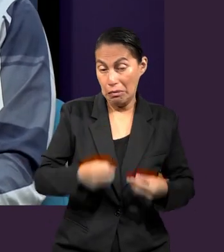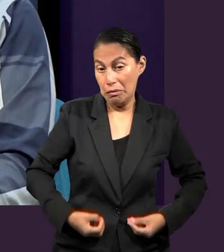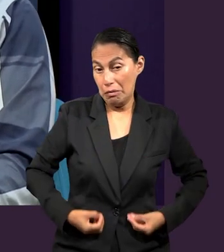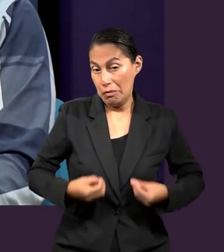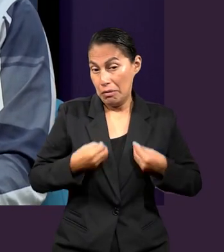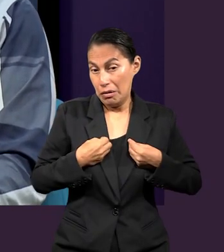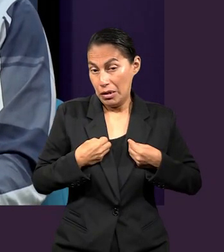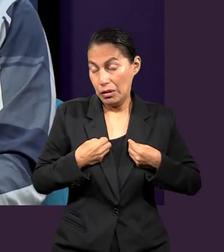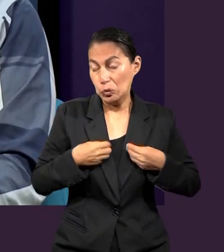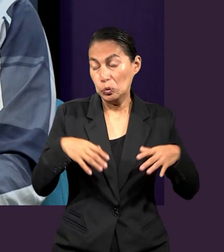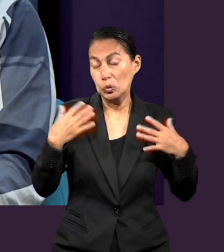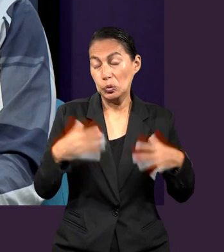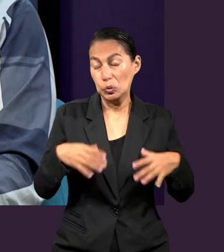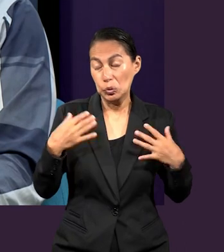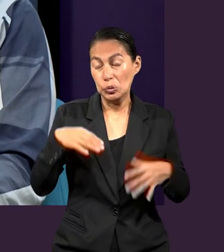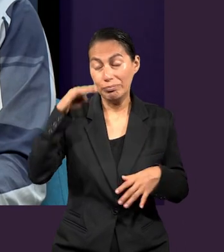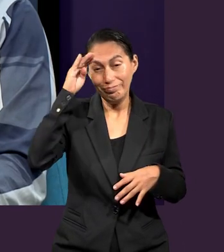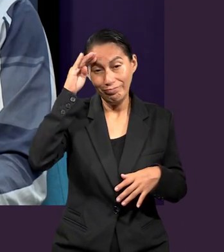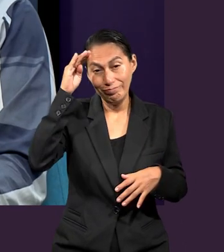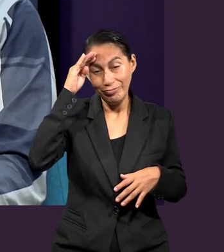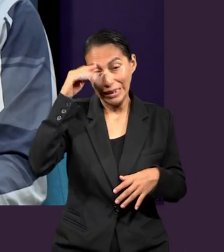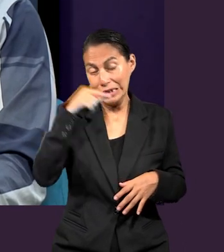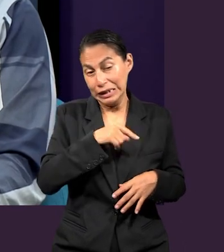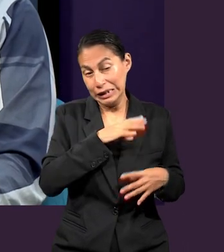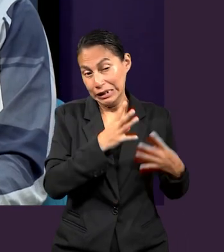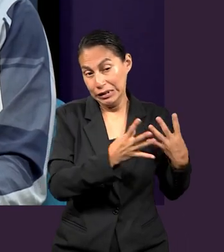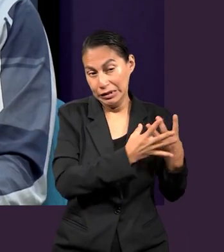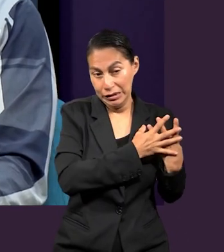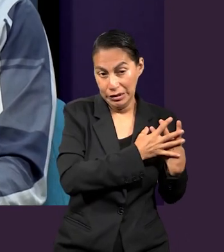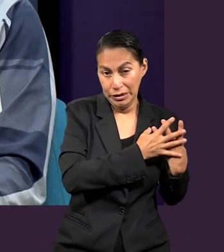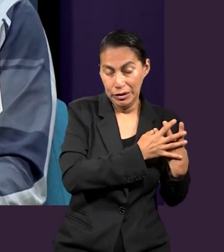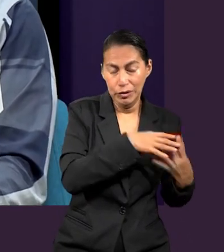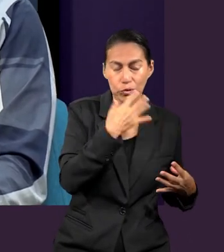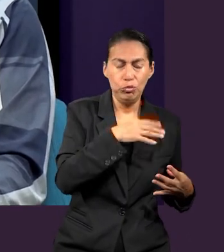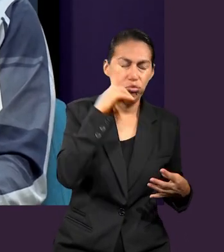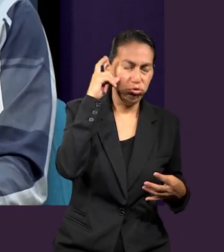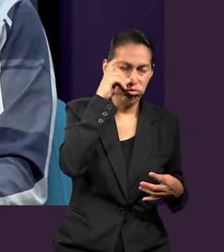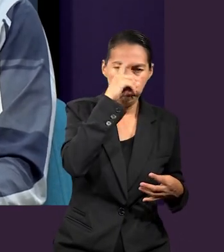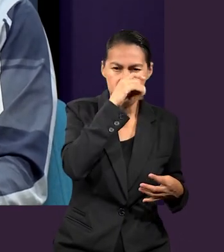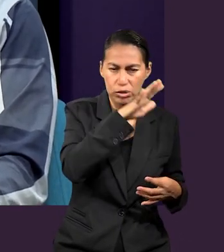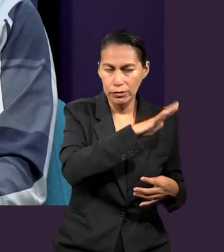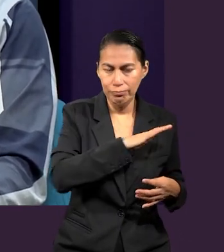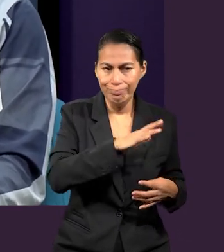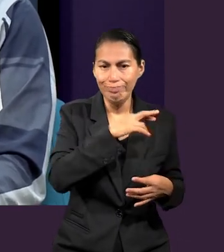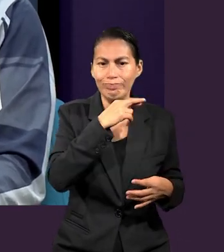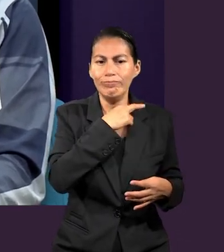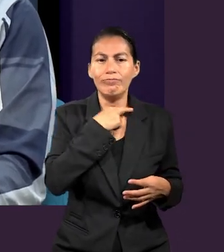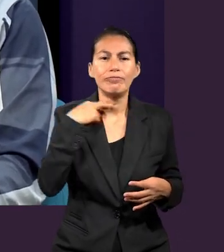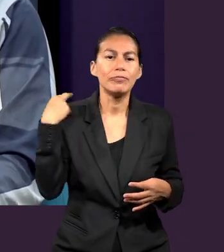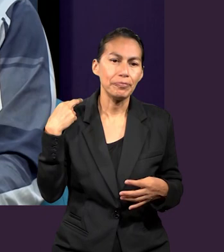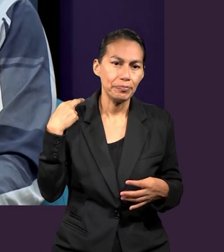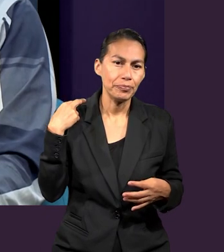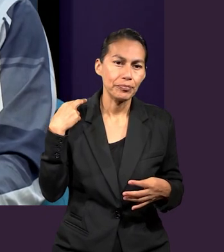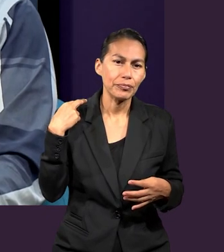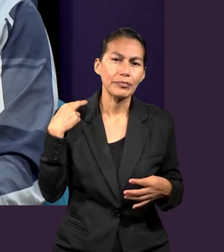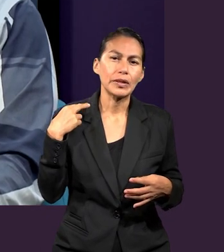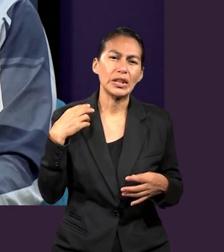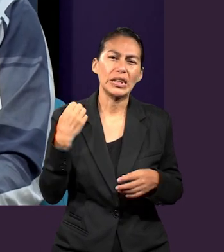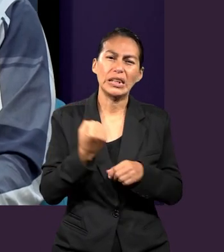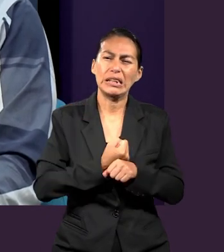condiciones de las cárceles allá, porque era el imperio romano y conocemos cómo el imperio romano era